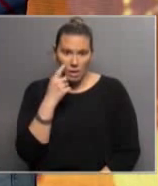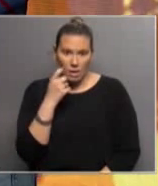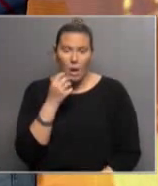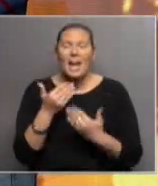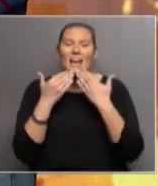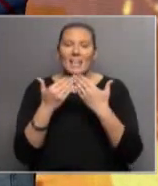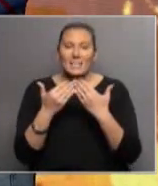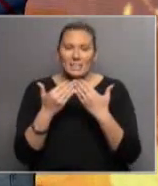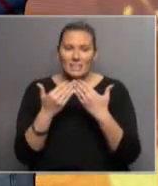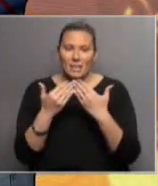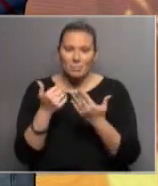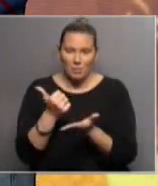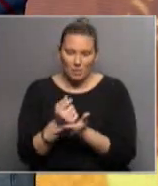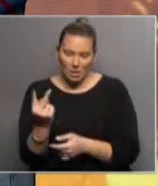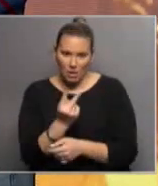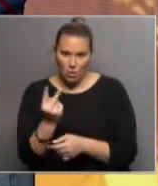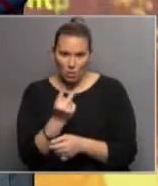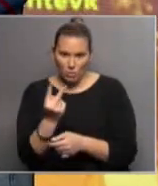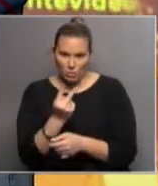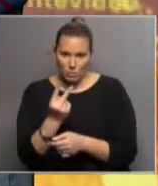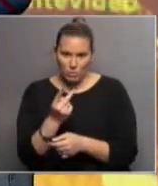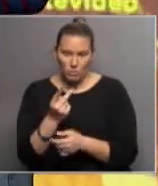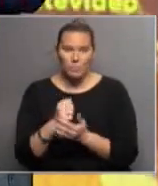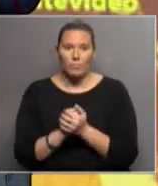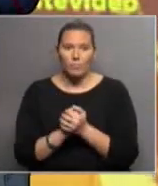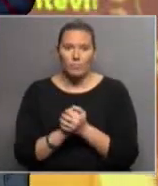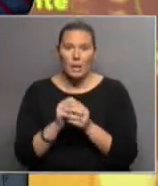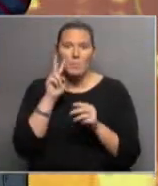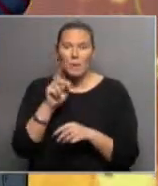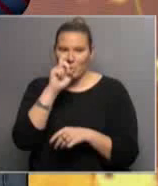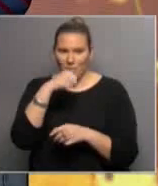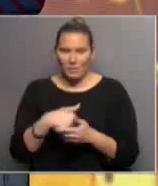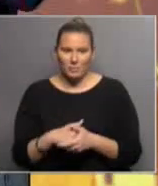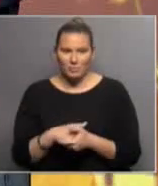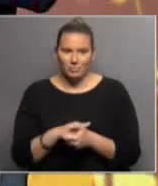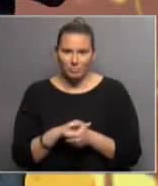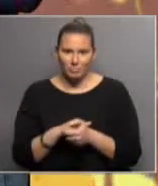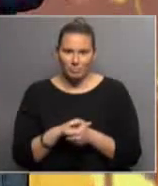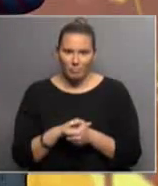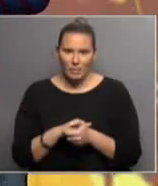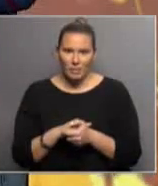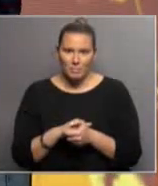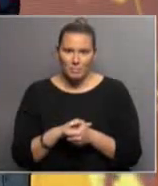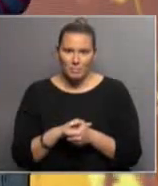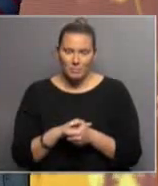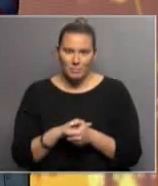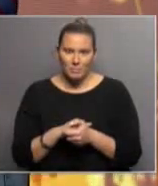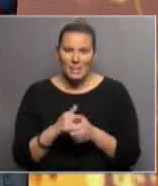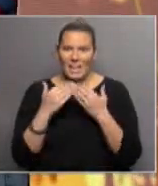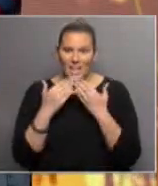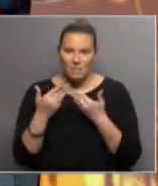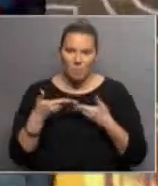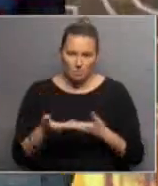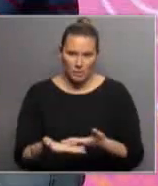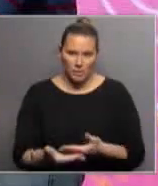Muchísimas gracias a los dos por estar hoy aquí en Mirada Montevideo. Muchas gracias, muy amable. Gracias por